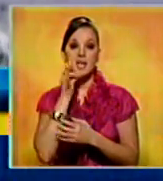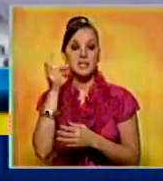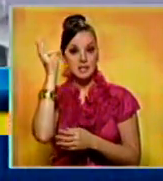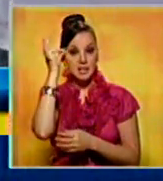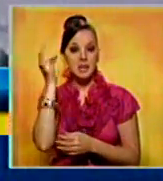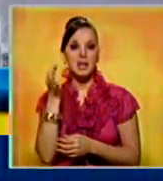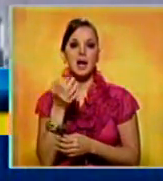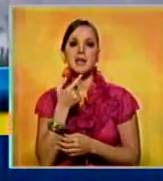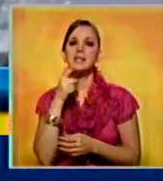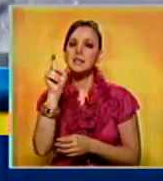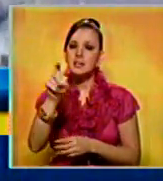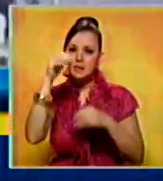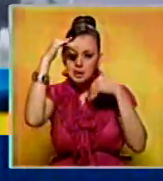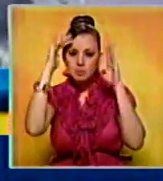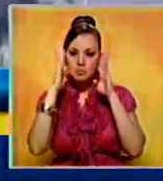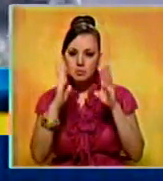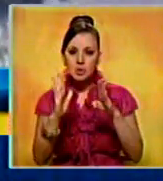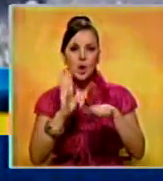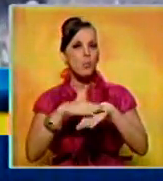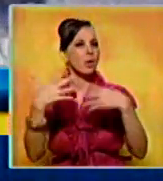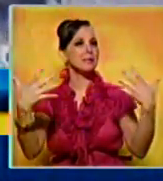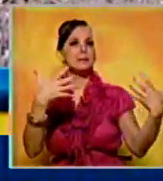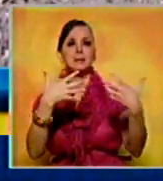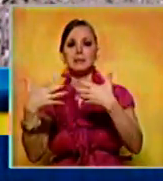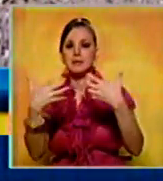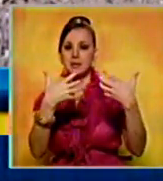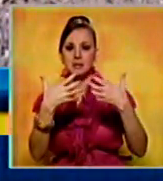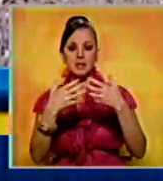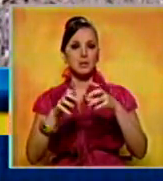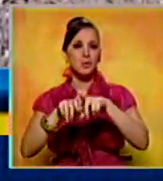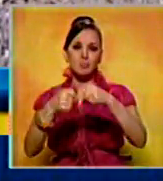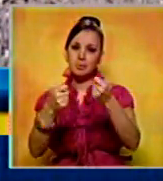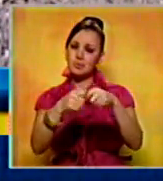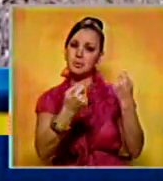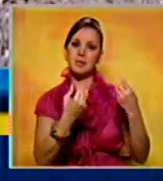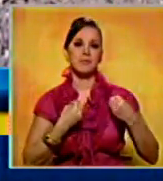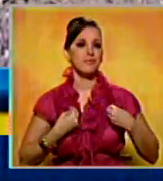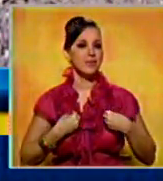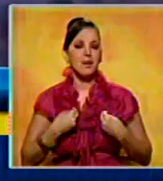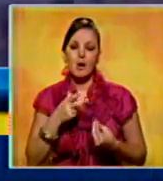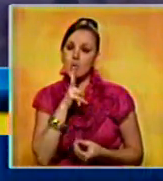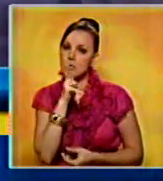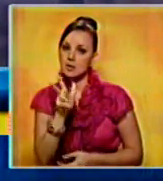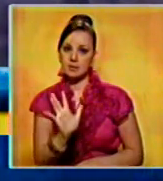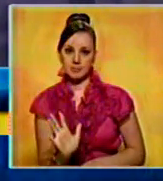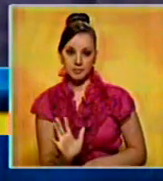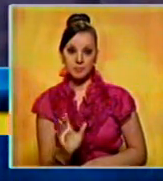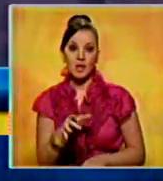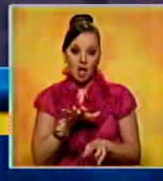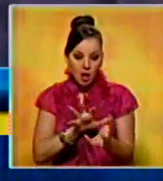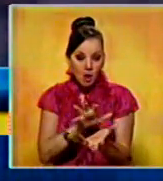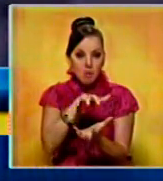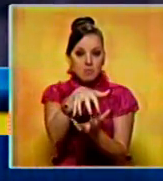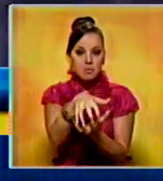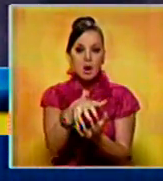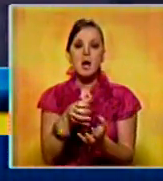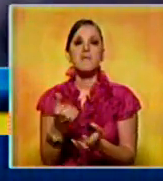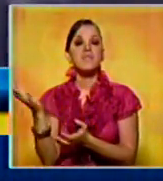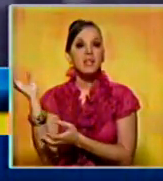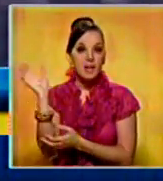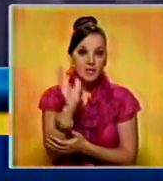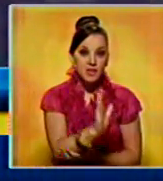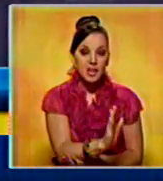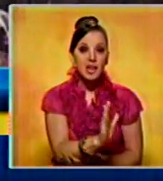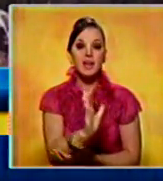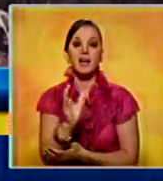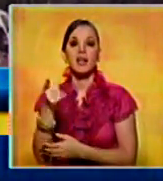debido a la creciente violencia y las deterioradas condiciones de vida. Aseguró que los convoys humanitarios enviados desde Turquía y